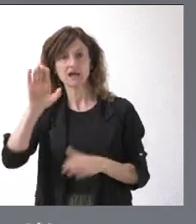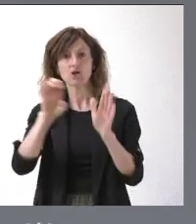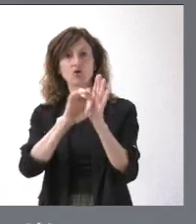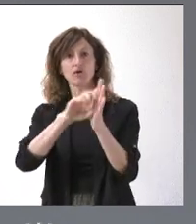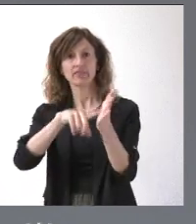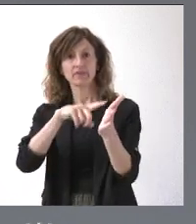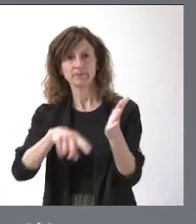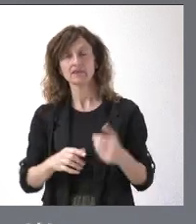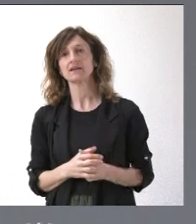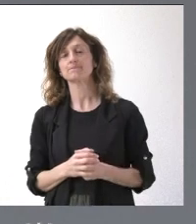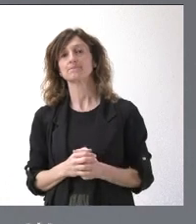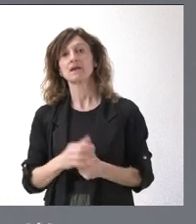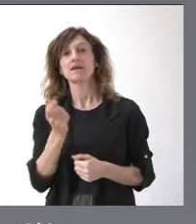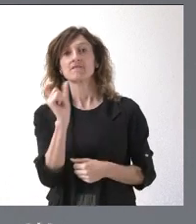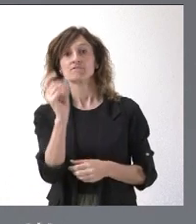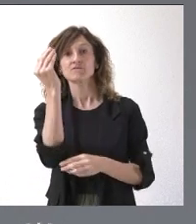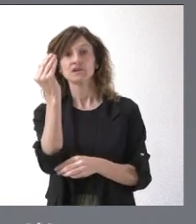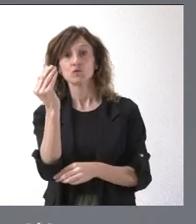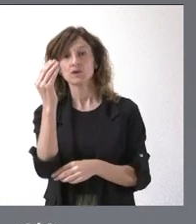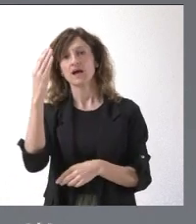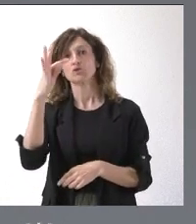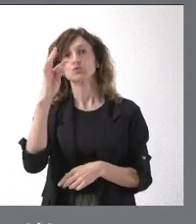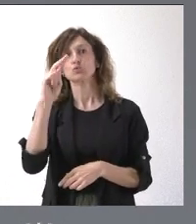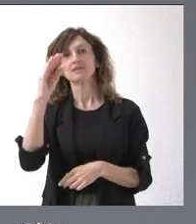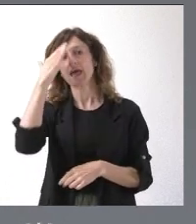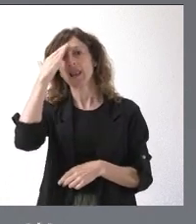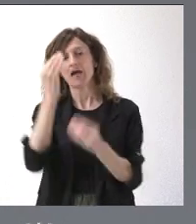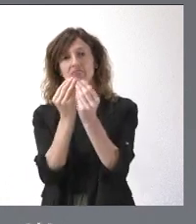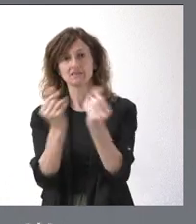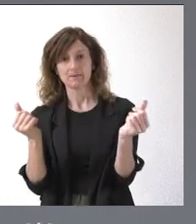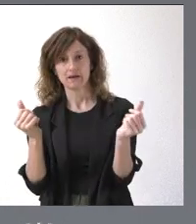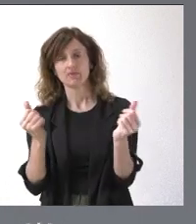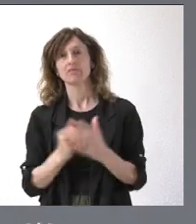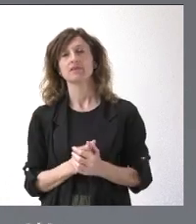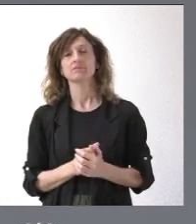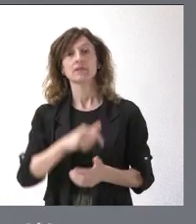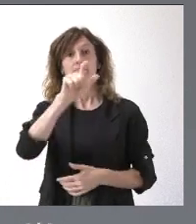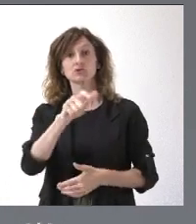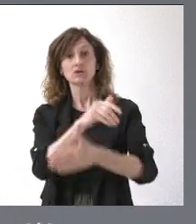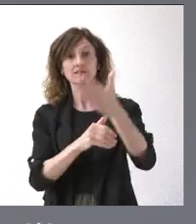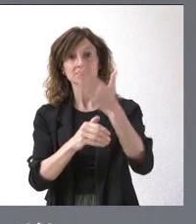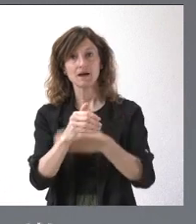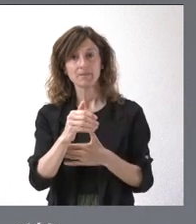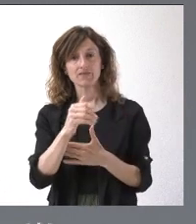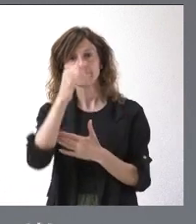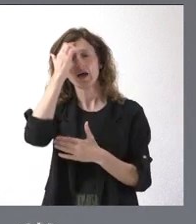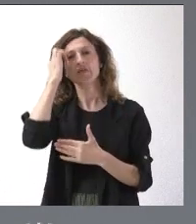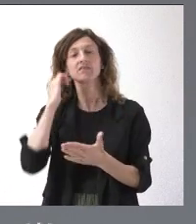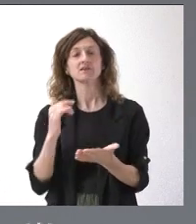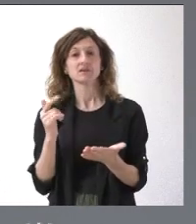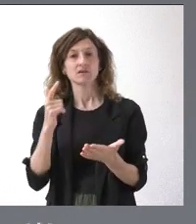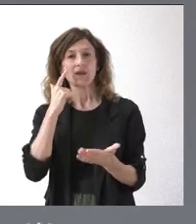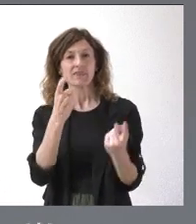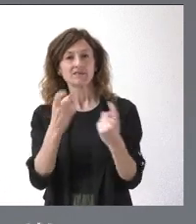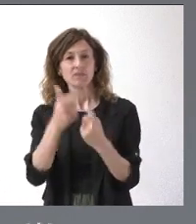Civil, en que desaparece la figura de la tutela. Es necesario a esas personas con discapacidad, sobre todo a las más vulnerables,